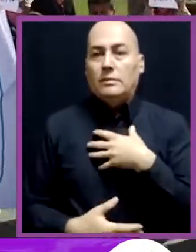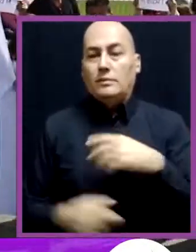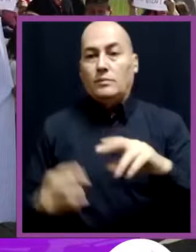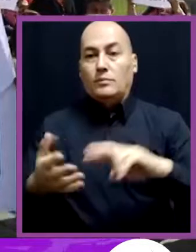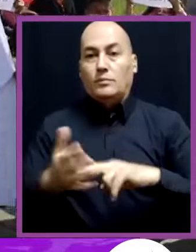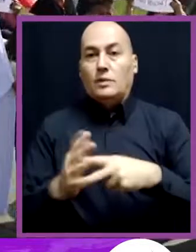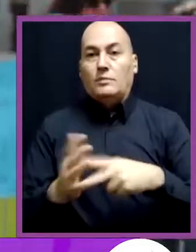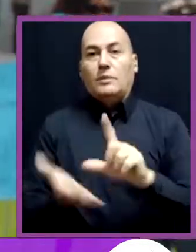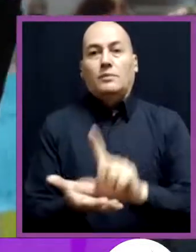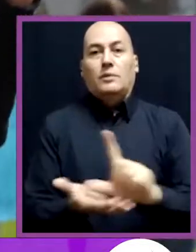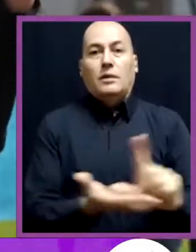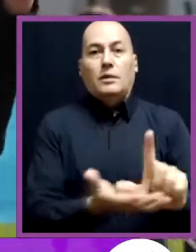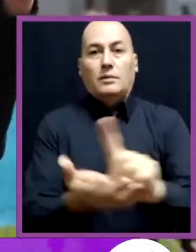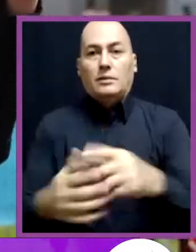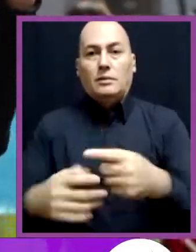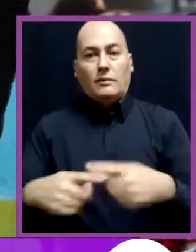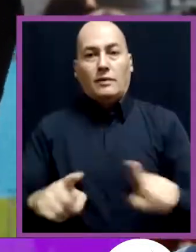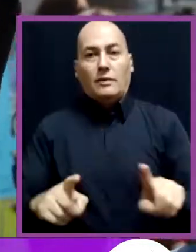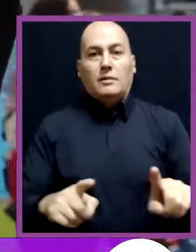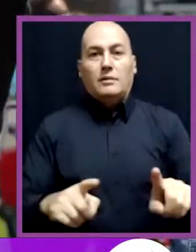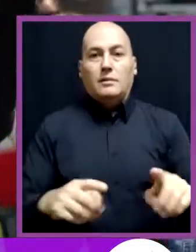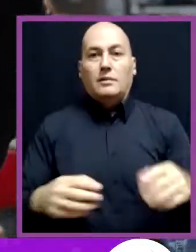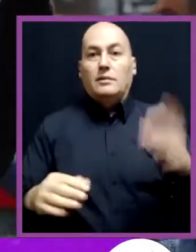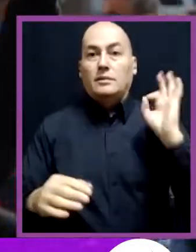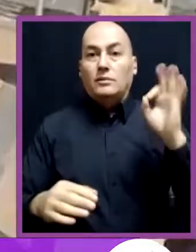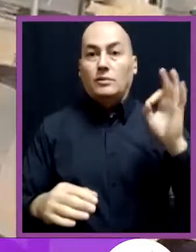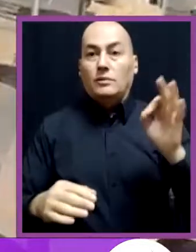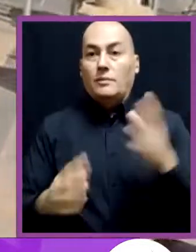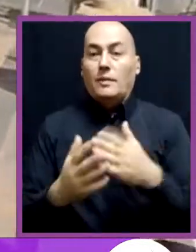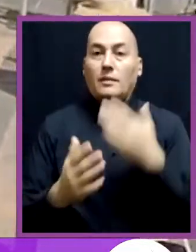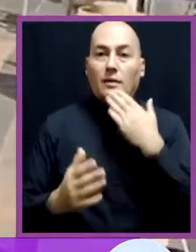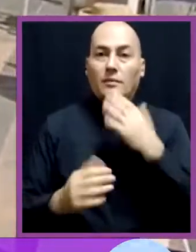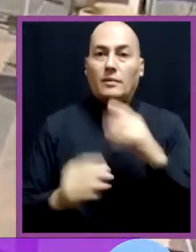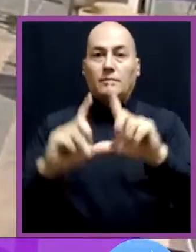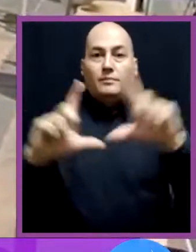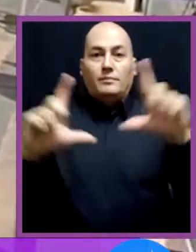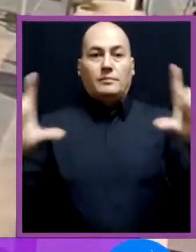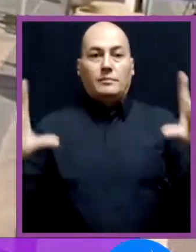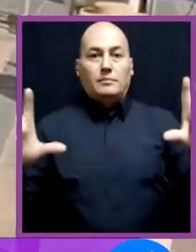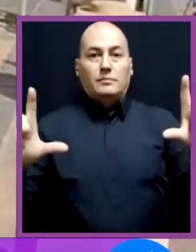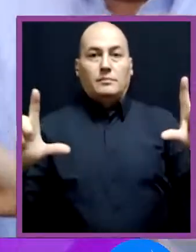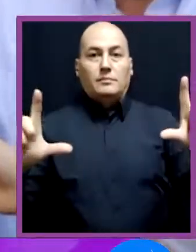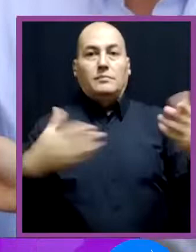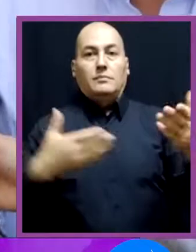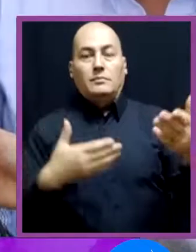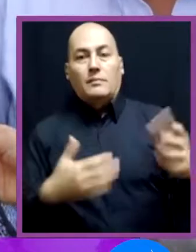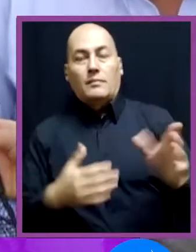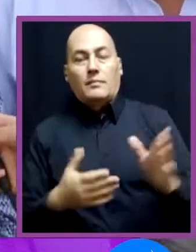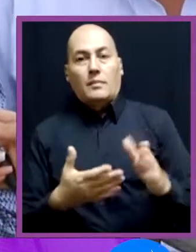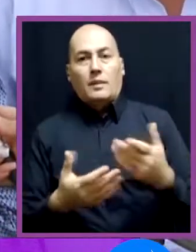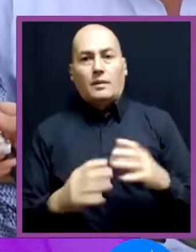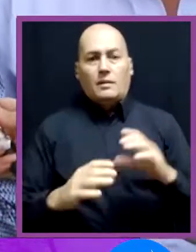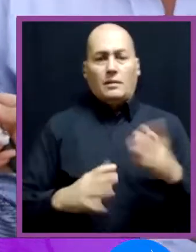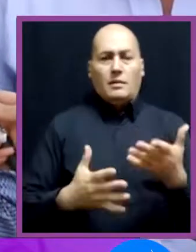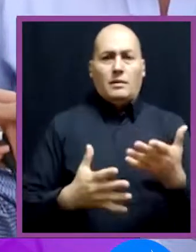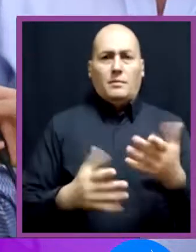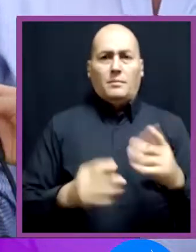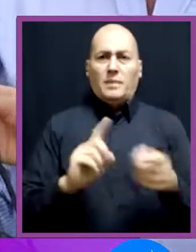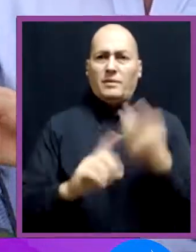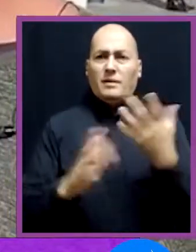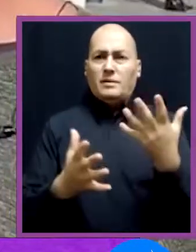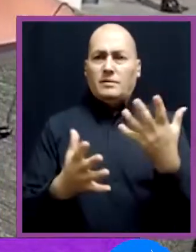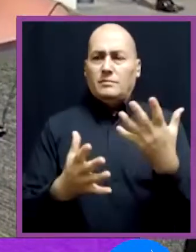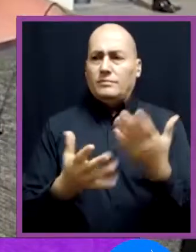problemas locales en diversas instancias. Tuvimos diversas apariciones en los medios de comunicación que por primera vez y de manera